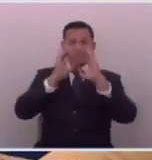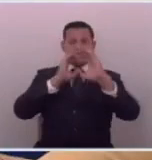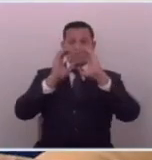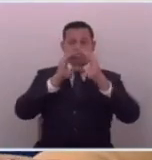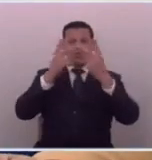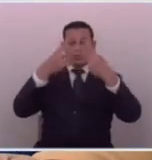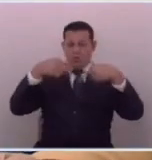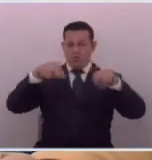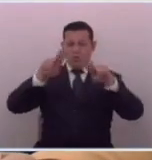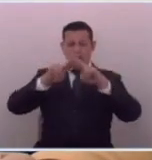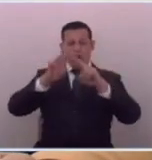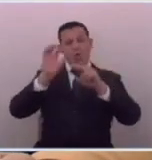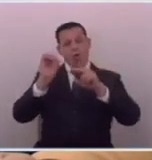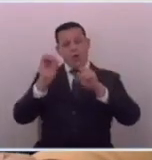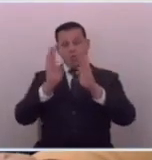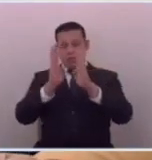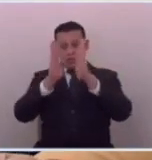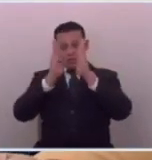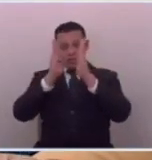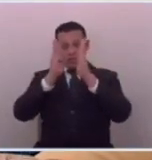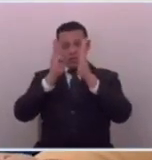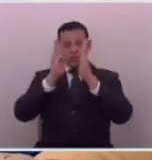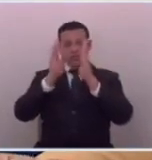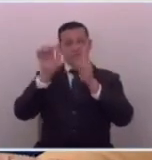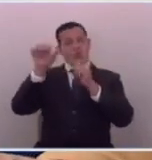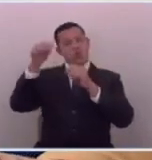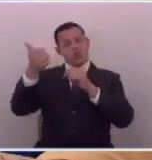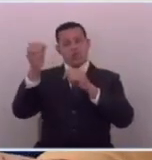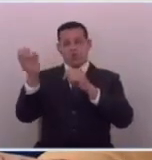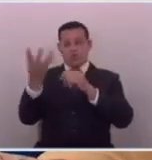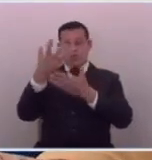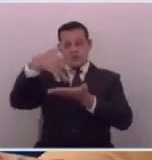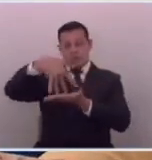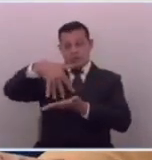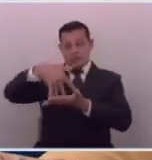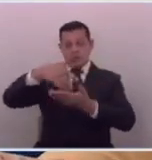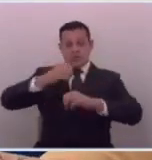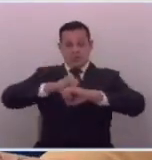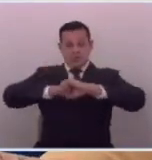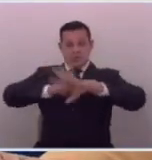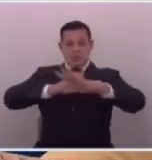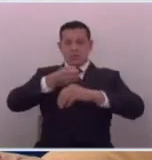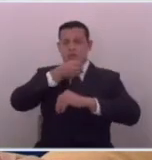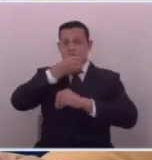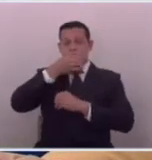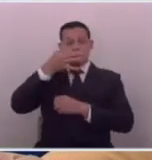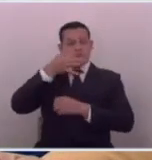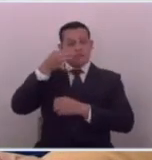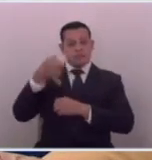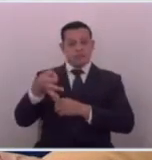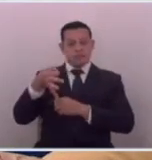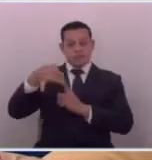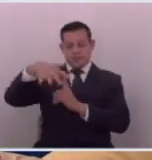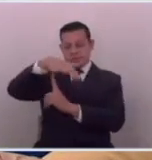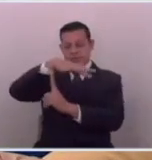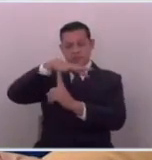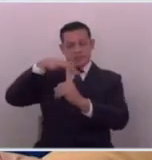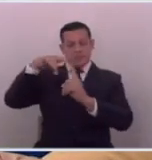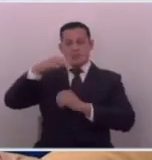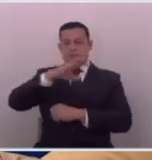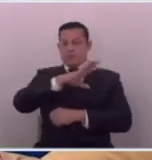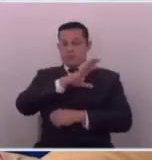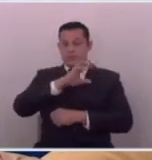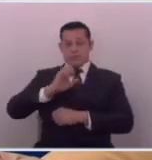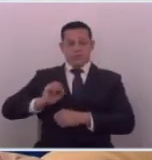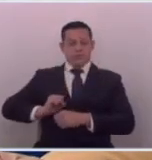tradicionales o si van a escuchar a los que vienen también del pueblo a informar la verdad de lo que está pasando en nuestro país